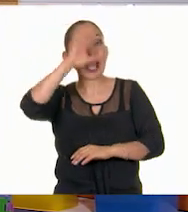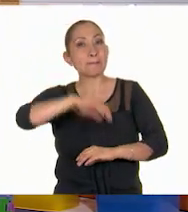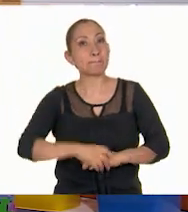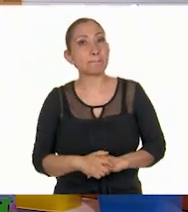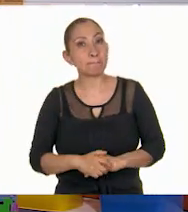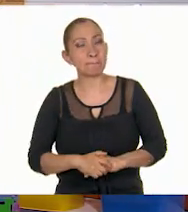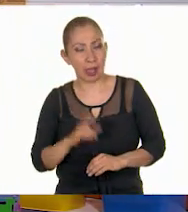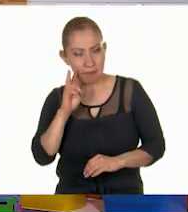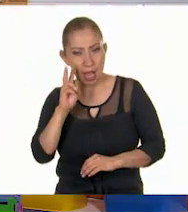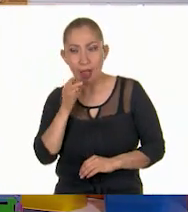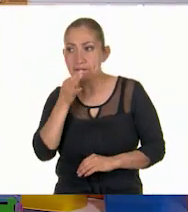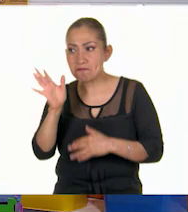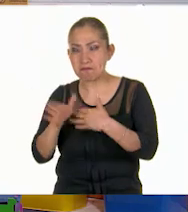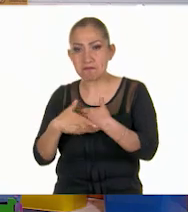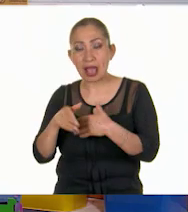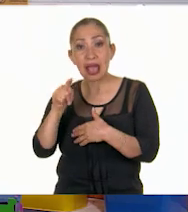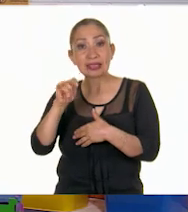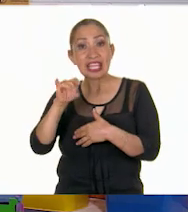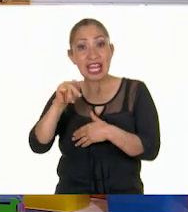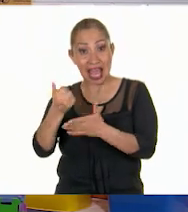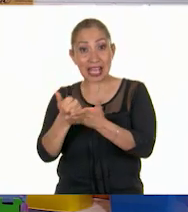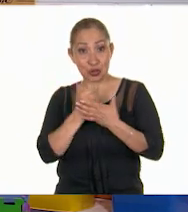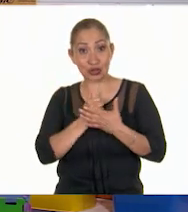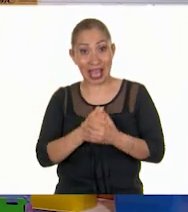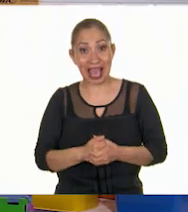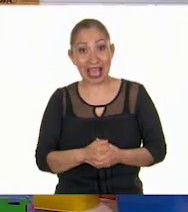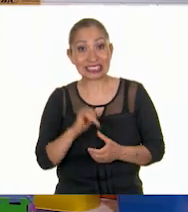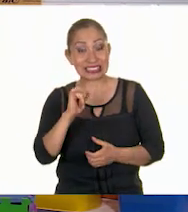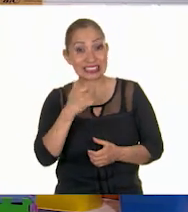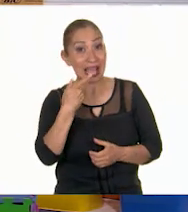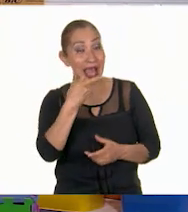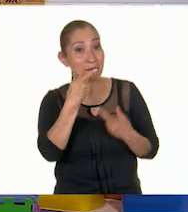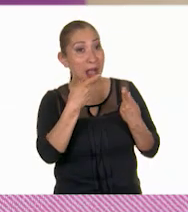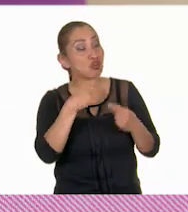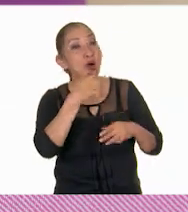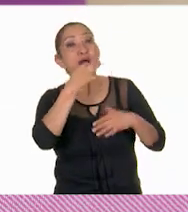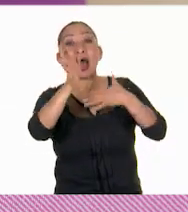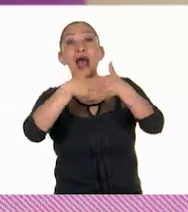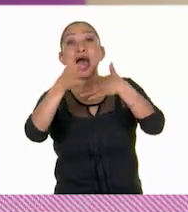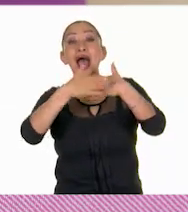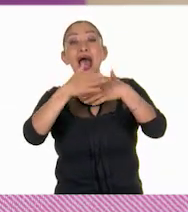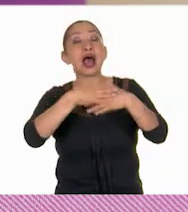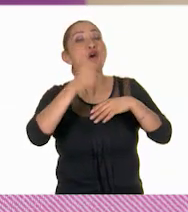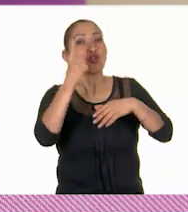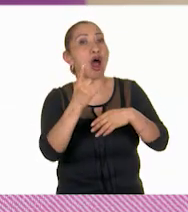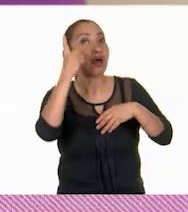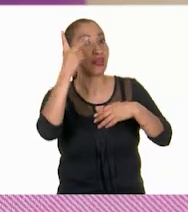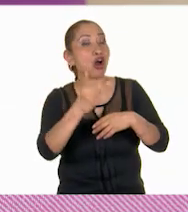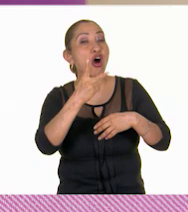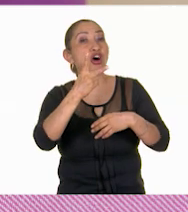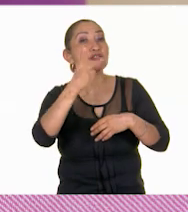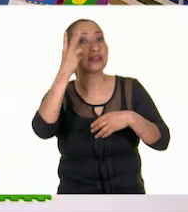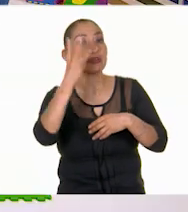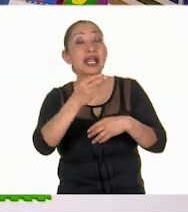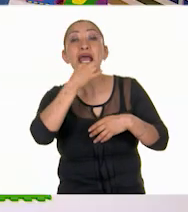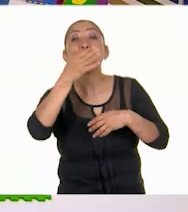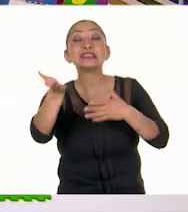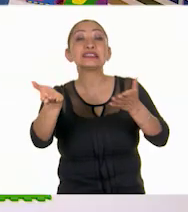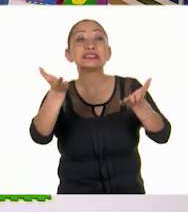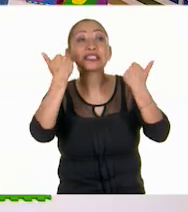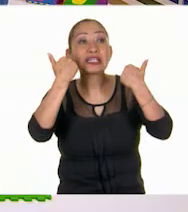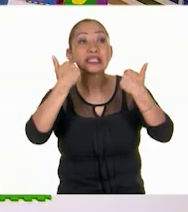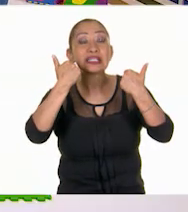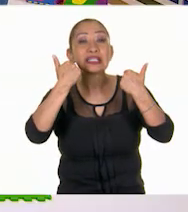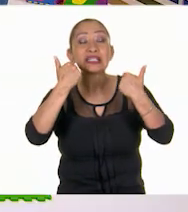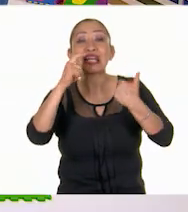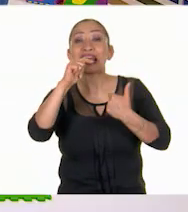¿Te parece si llamamos a Tina para que nos ayude a repasar? ¡Sí! ¡Vamos a hablarle! Y todos en casa también le hablamos. ¿Listos? ¡Una, dos, tres!